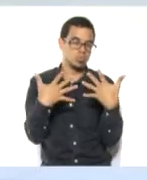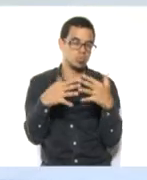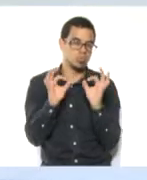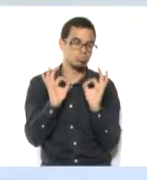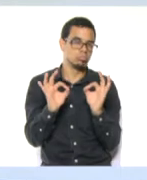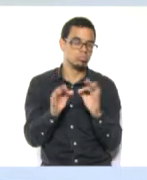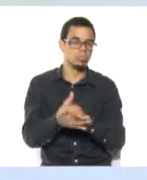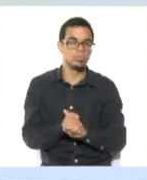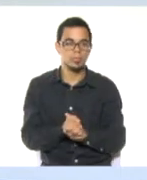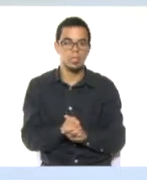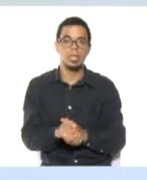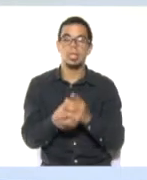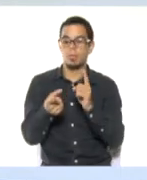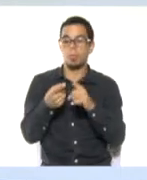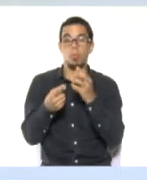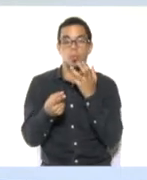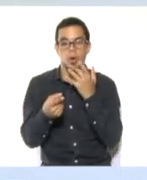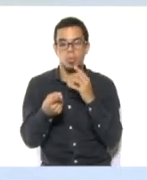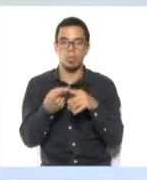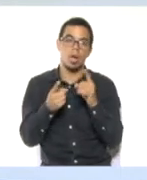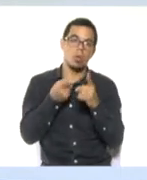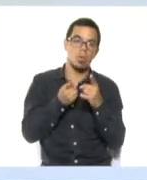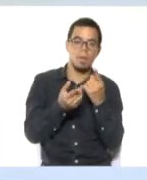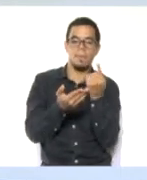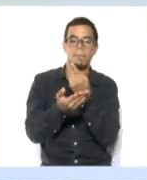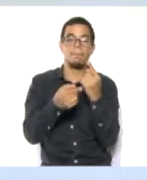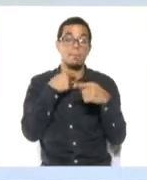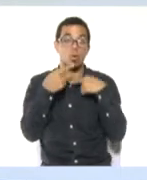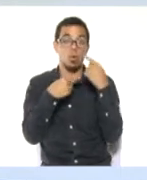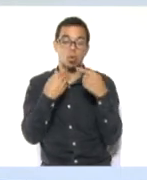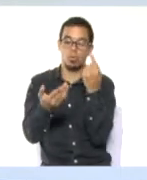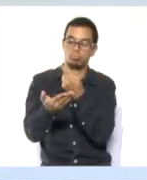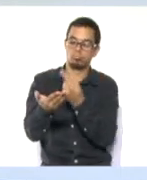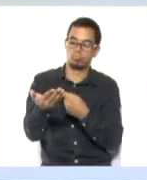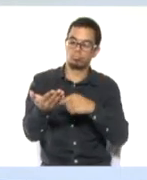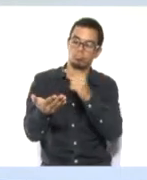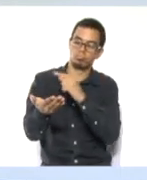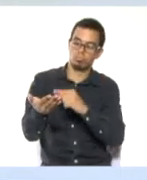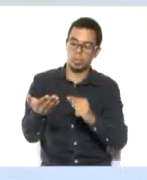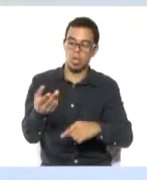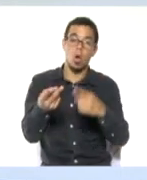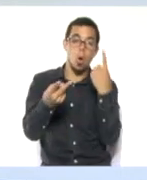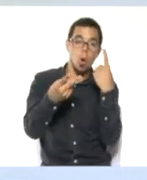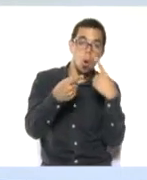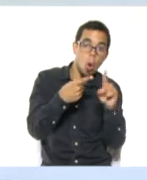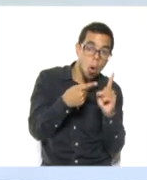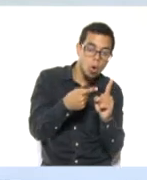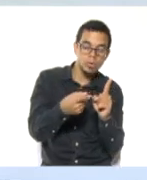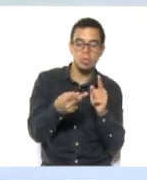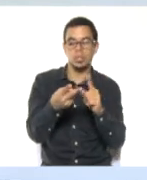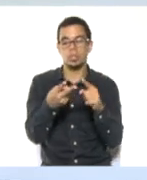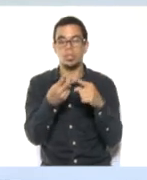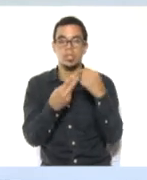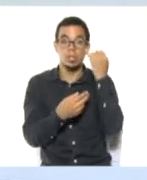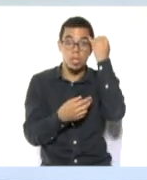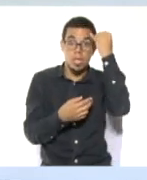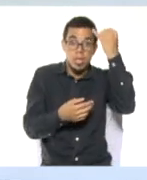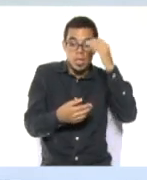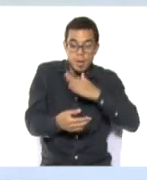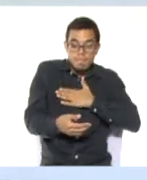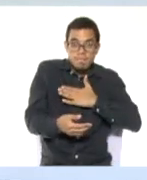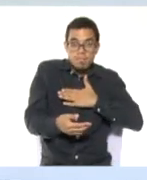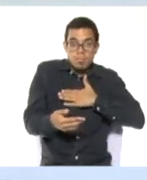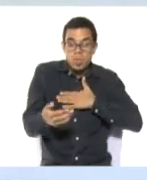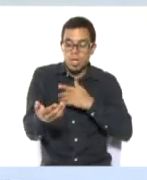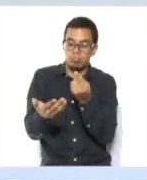te permiten colorear como aquellas que permiten que el niño realice sus propios dibujos a mano alzada. Hay una muy común que se llama la pizarra en español